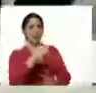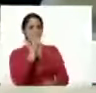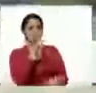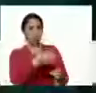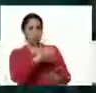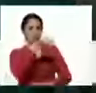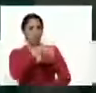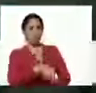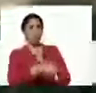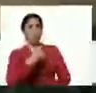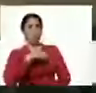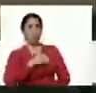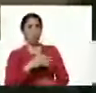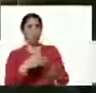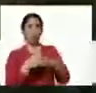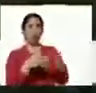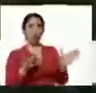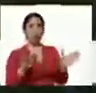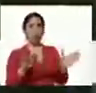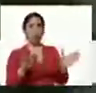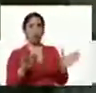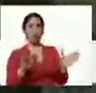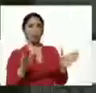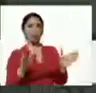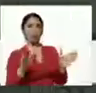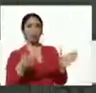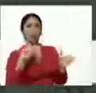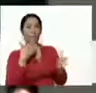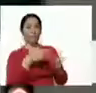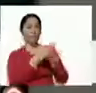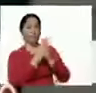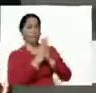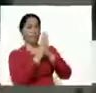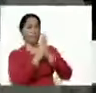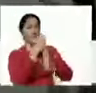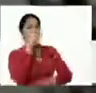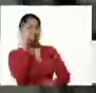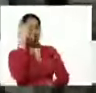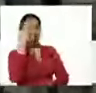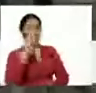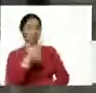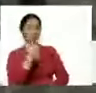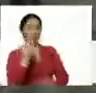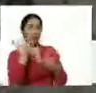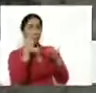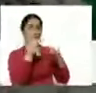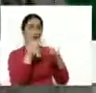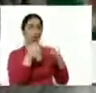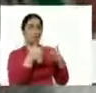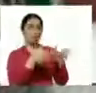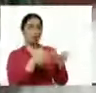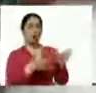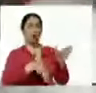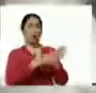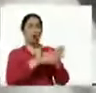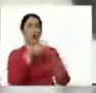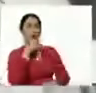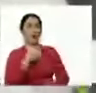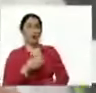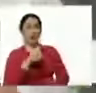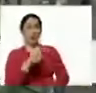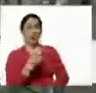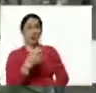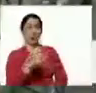tenemos las ampliaciones, y con el favor de Dios, la segunda parte debería estar inaugurándose otra vez en diciembre, y la